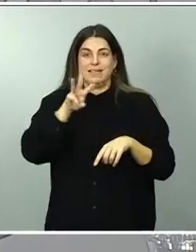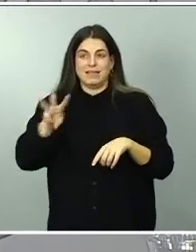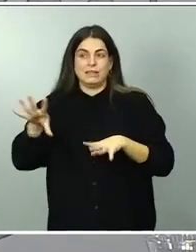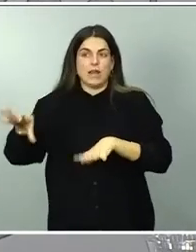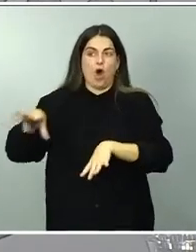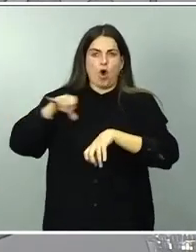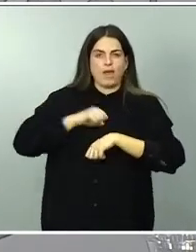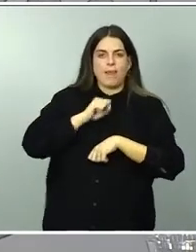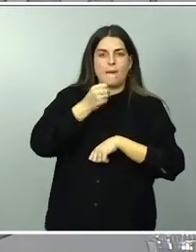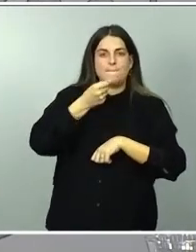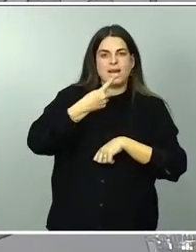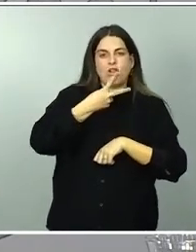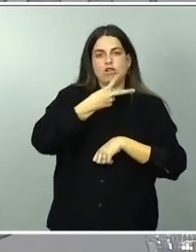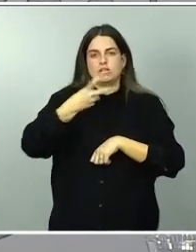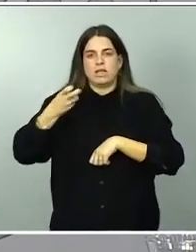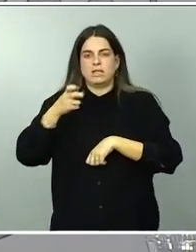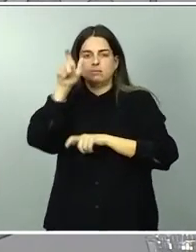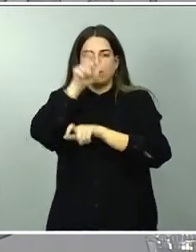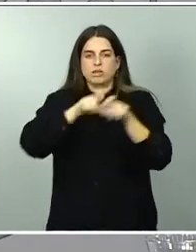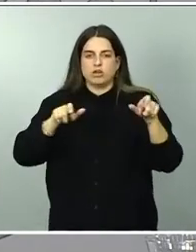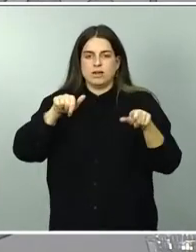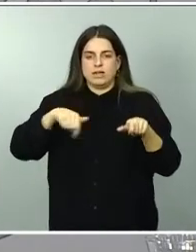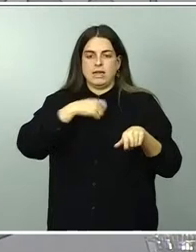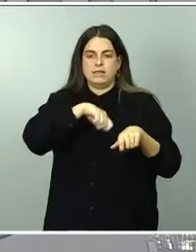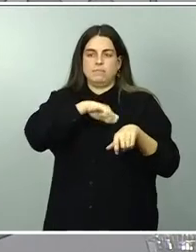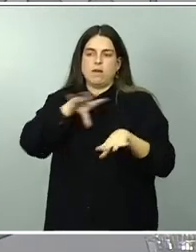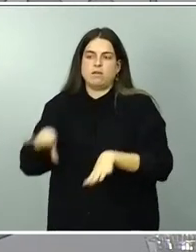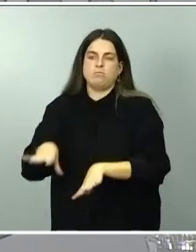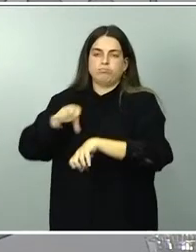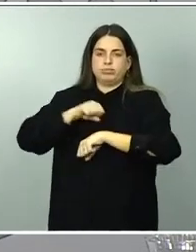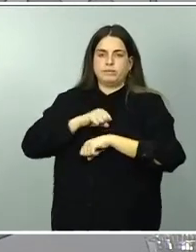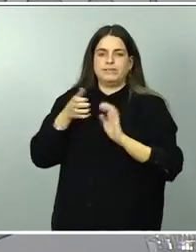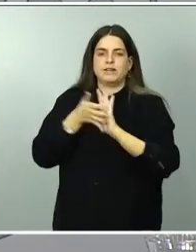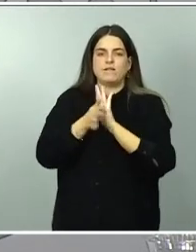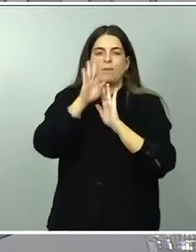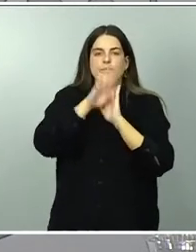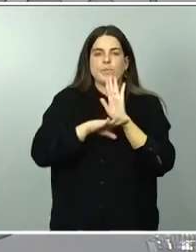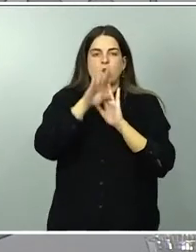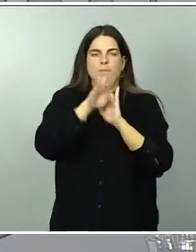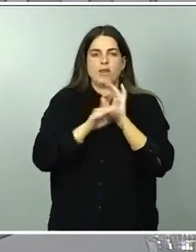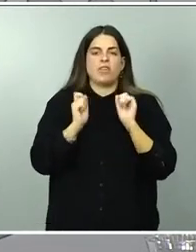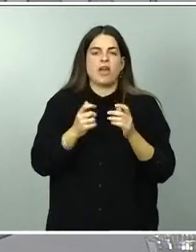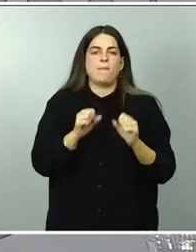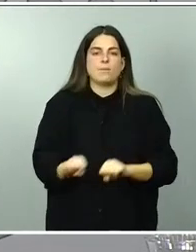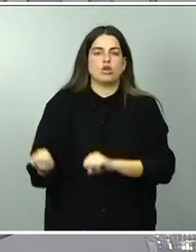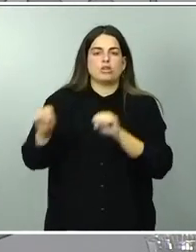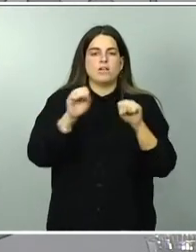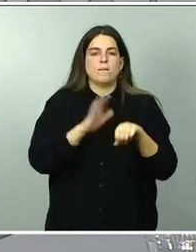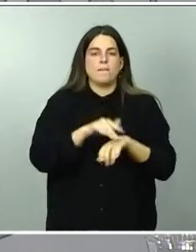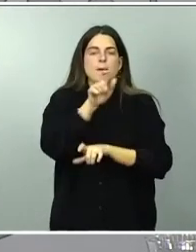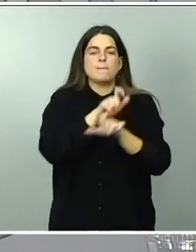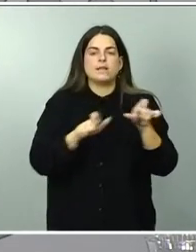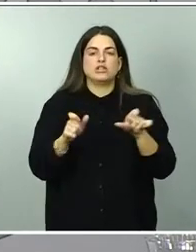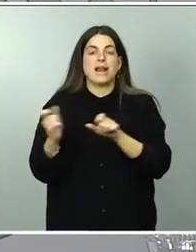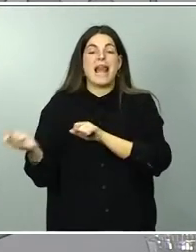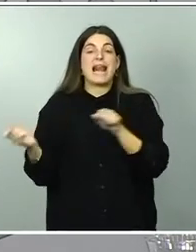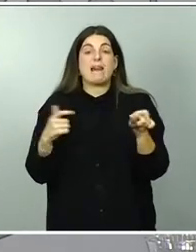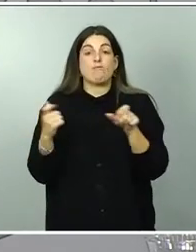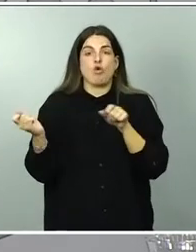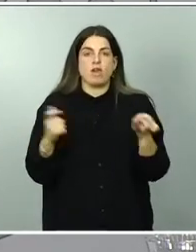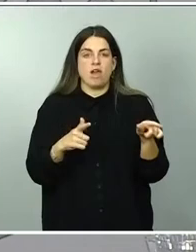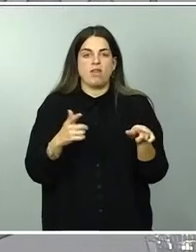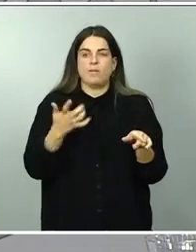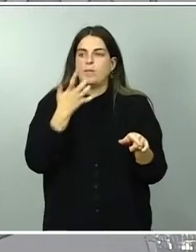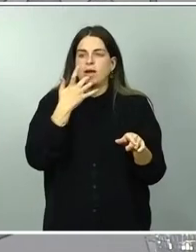personas en España. Es un programa que ofrece protección a personas refugiadas procedentes de países